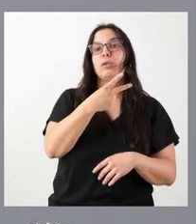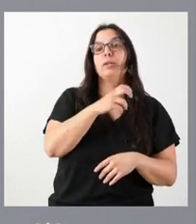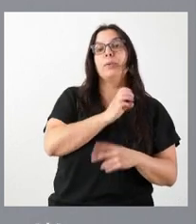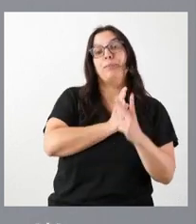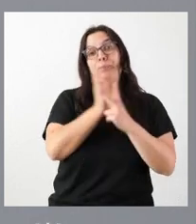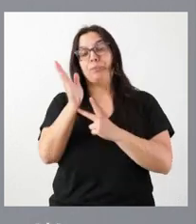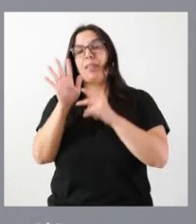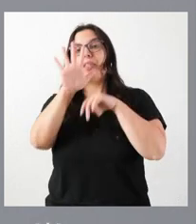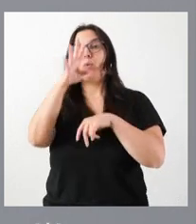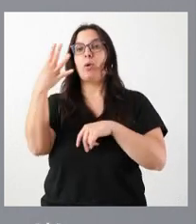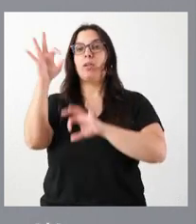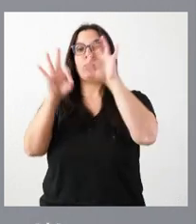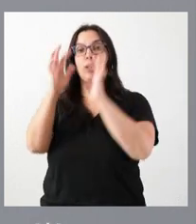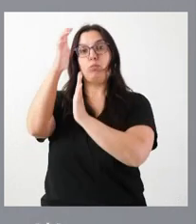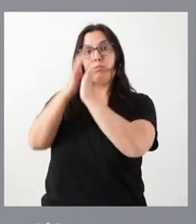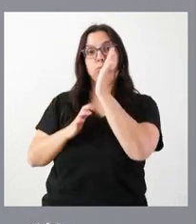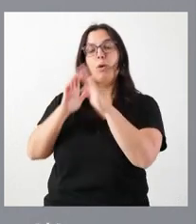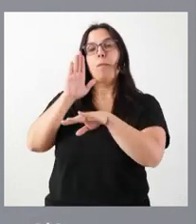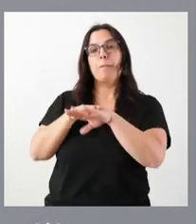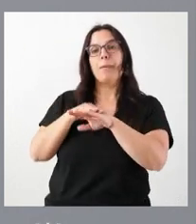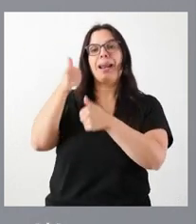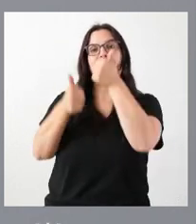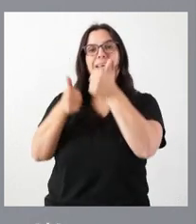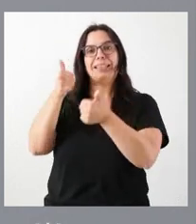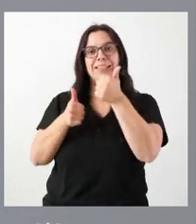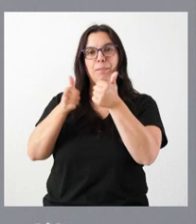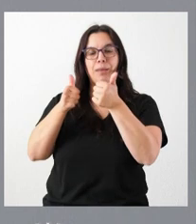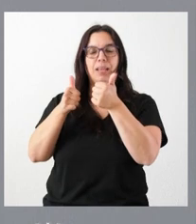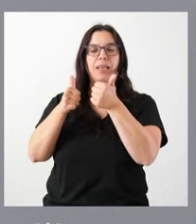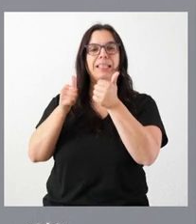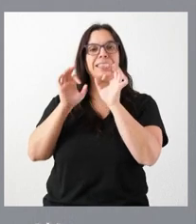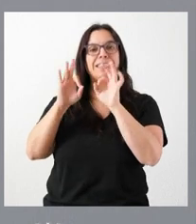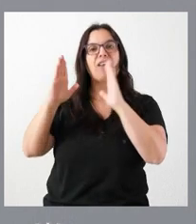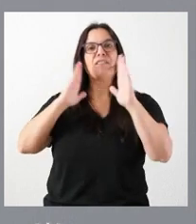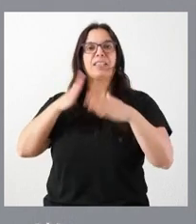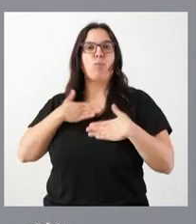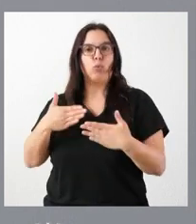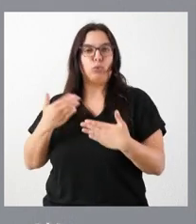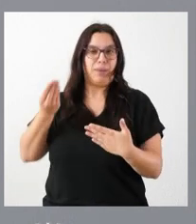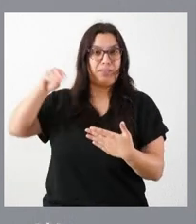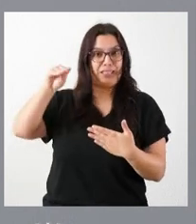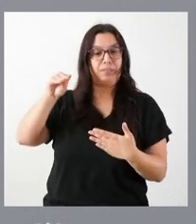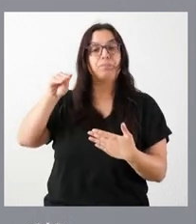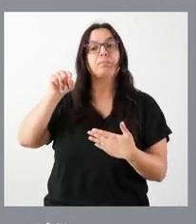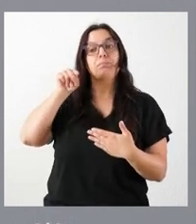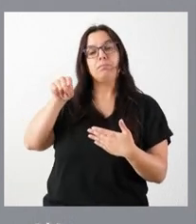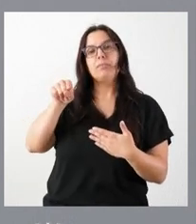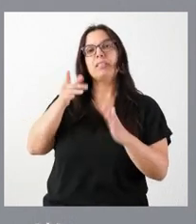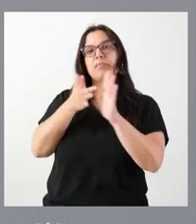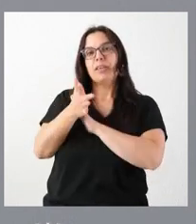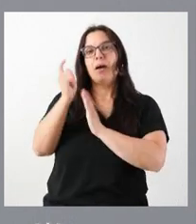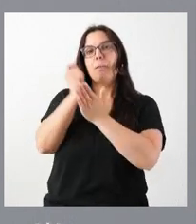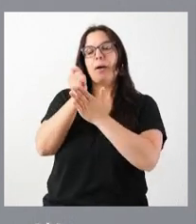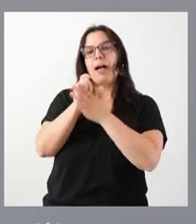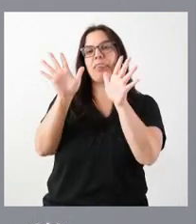será del 54% para aquellos exámenes en la fase voluntaria, de forma que se pagará 10,33